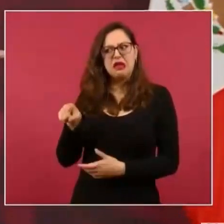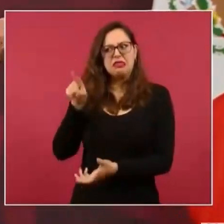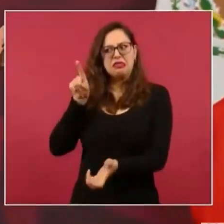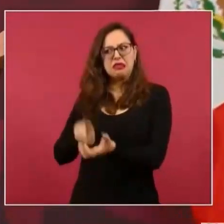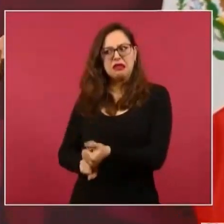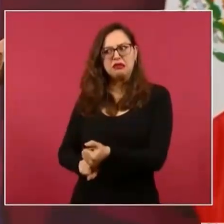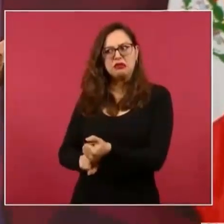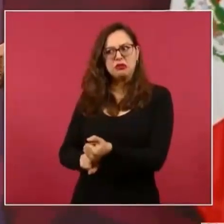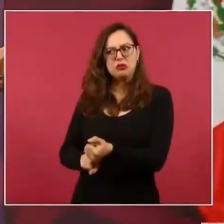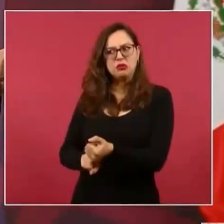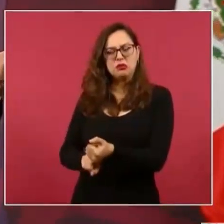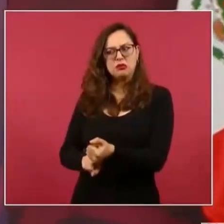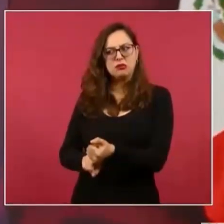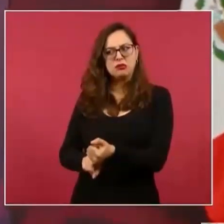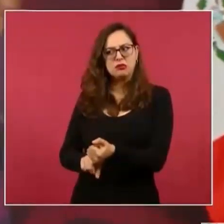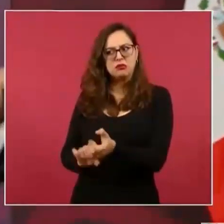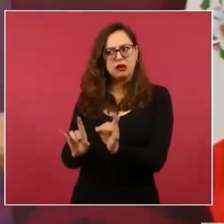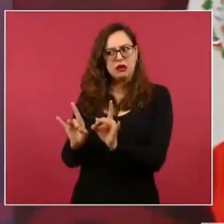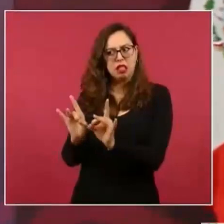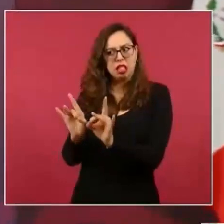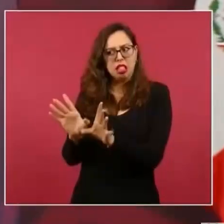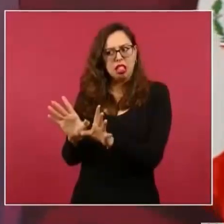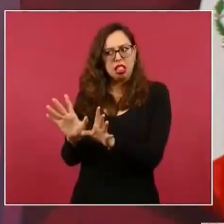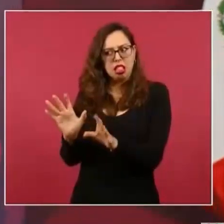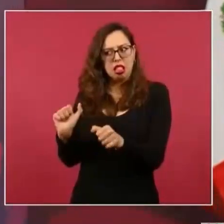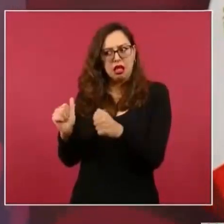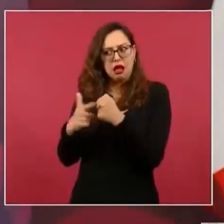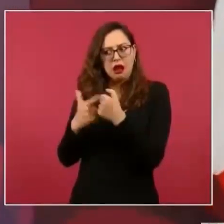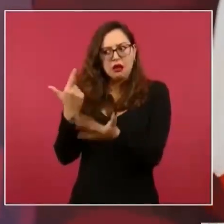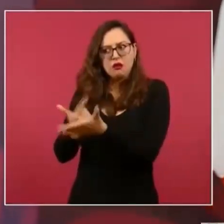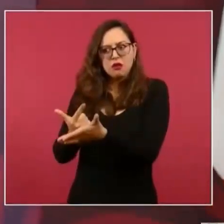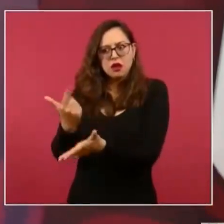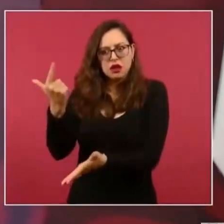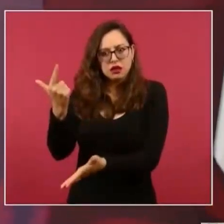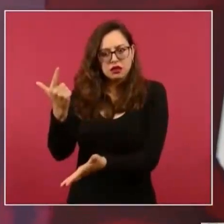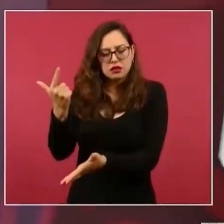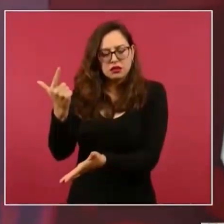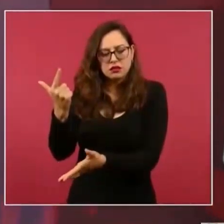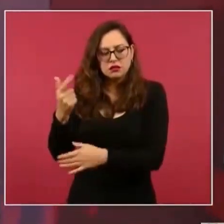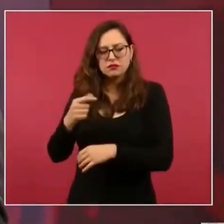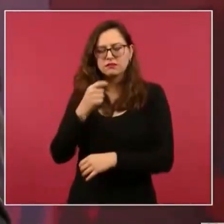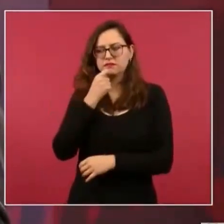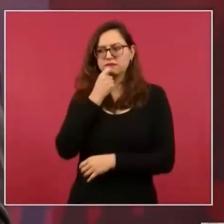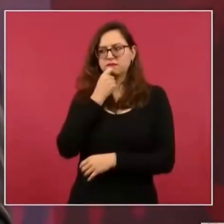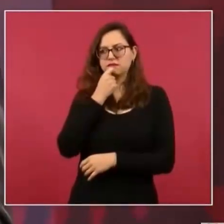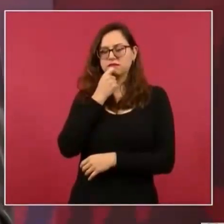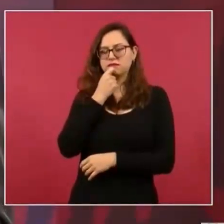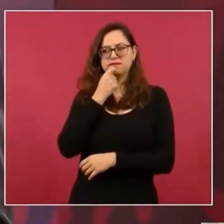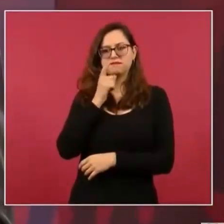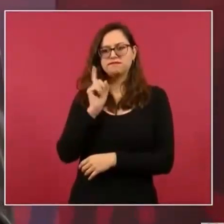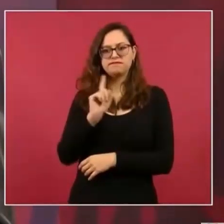si la gente entra en psicosis,